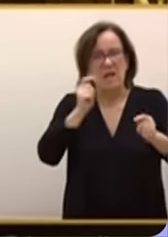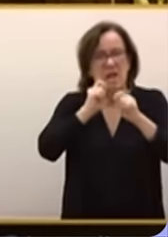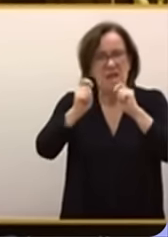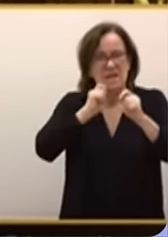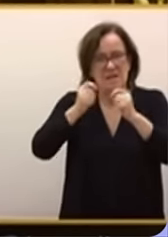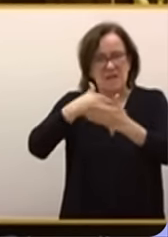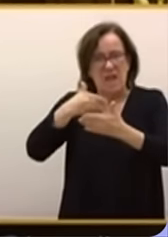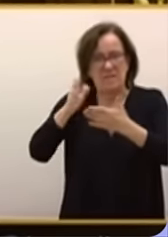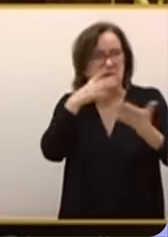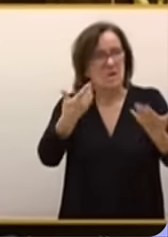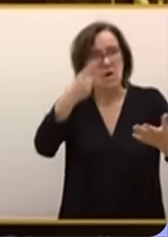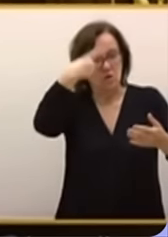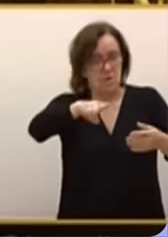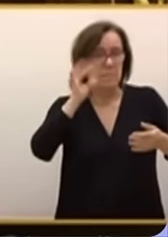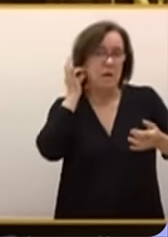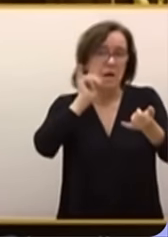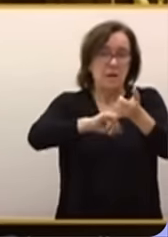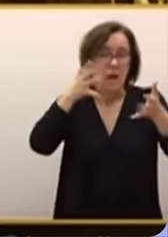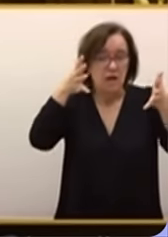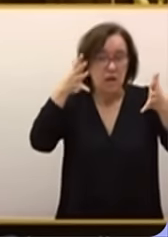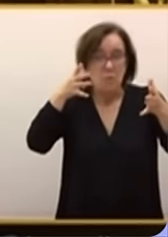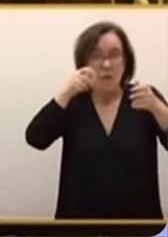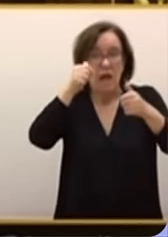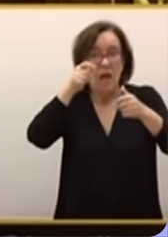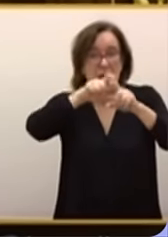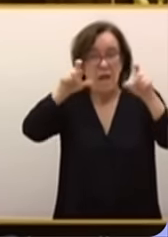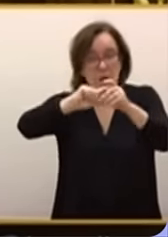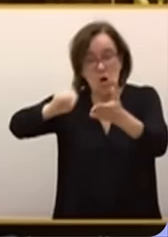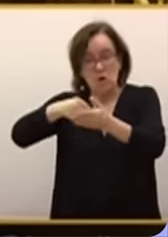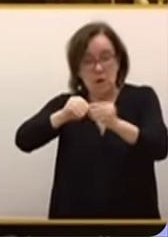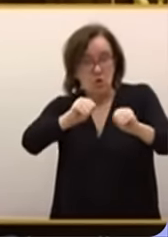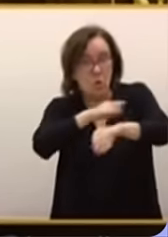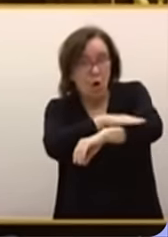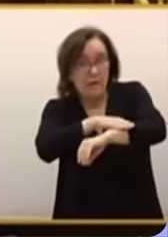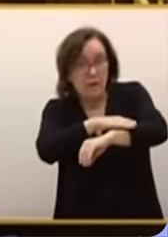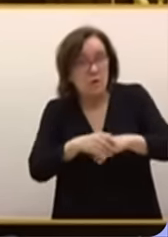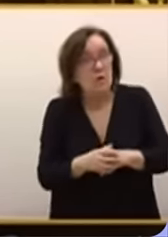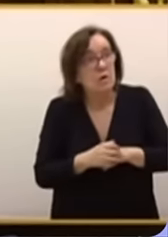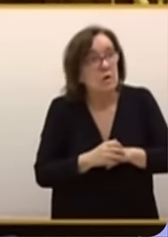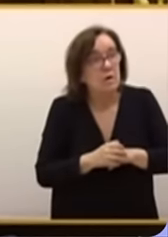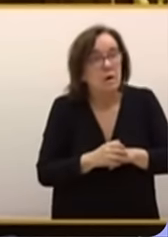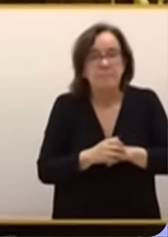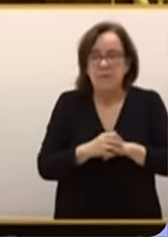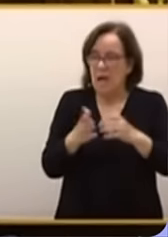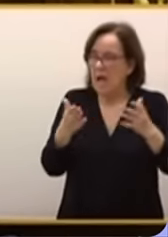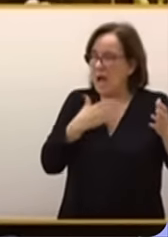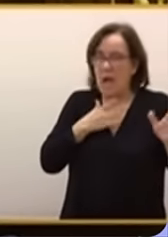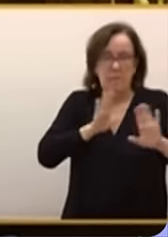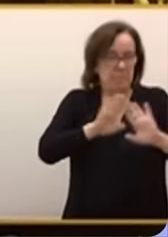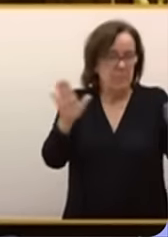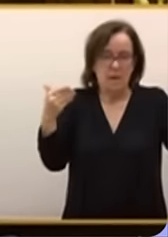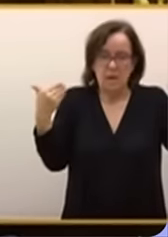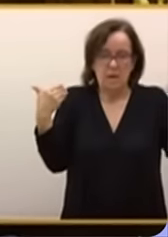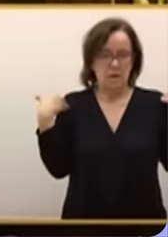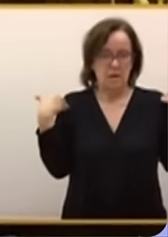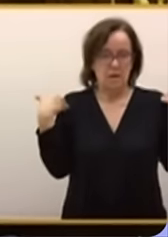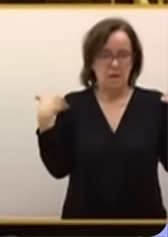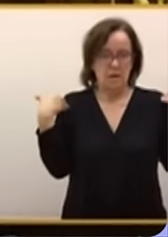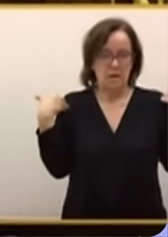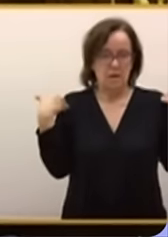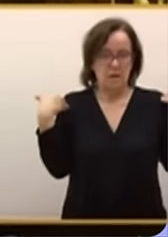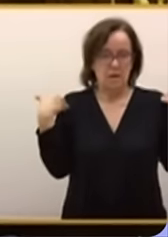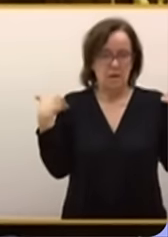ha contestado. ¿Usted sabía que su mujer recomendaba empresas contratistas de su gobierno? Mire, a mí no me corresponde dividir...